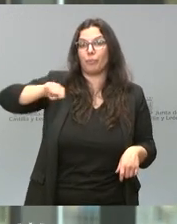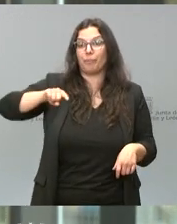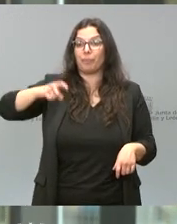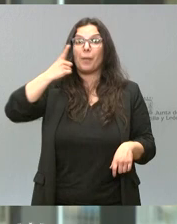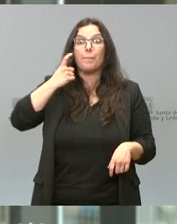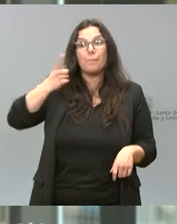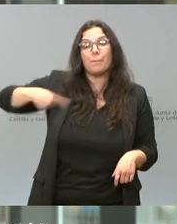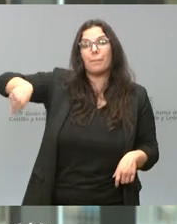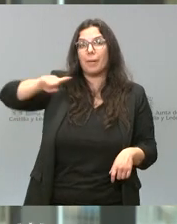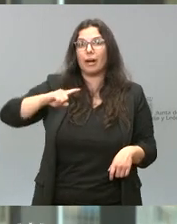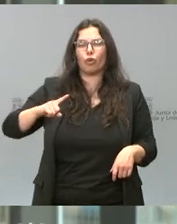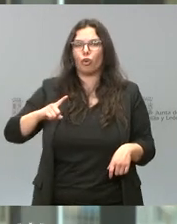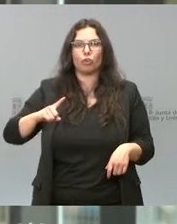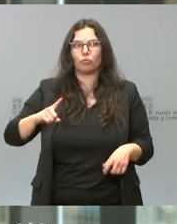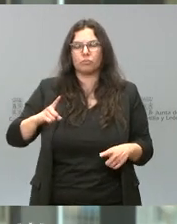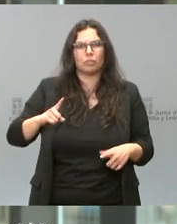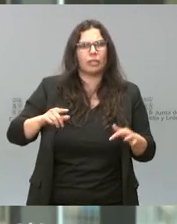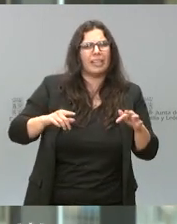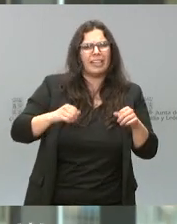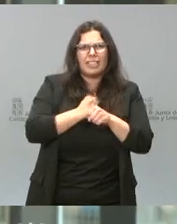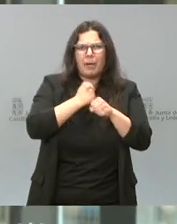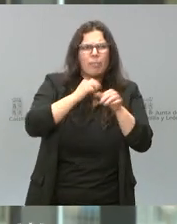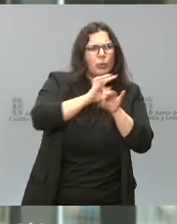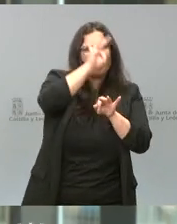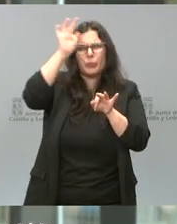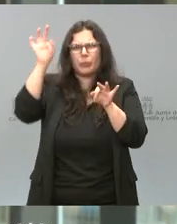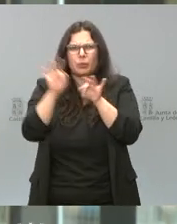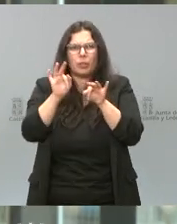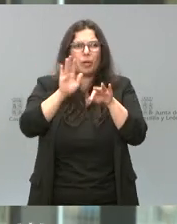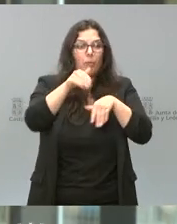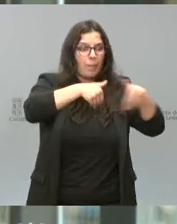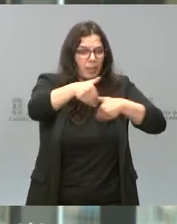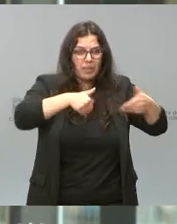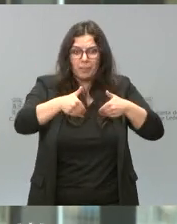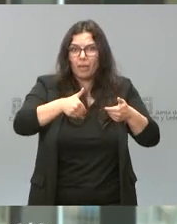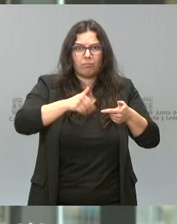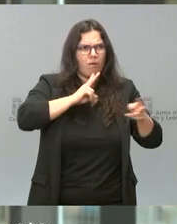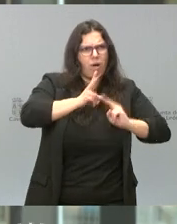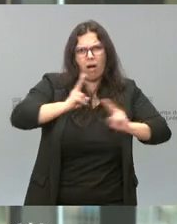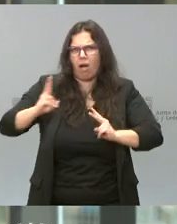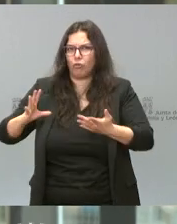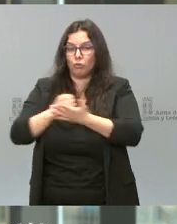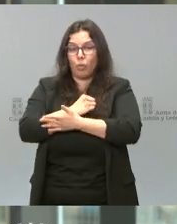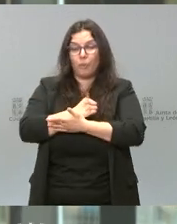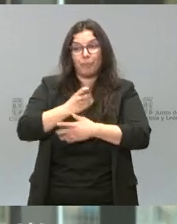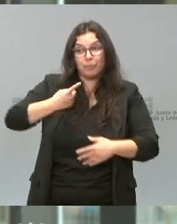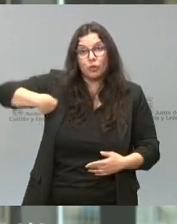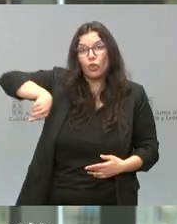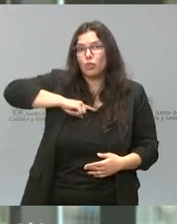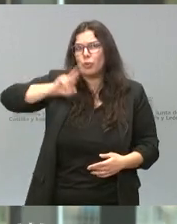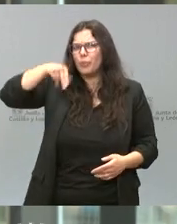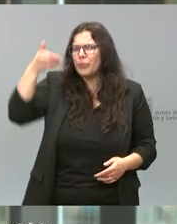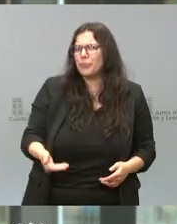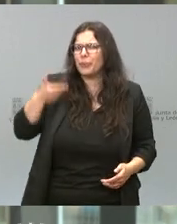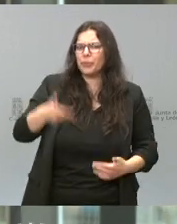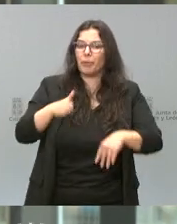financieras no tuvimos horas en el día para dar respuesta a la colosal demanda de financiación que había. Las entidades somos esenciales